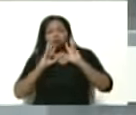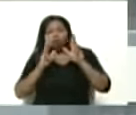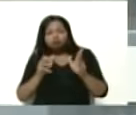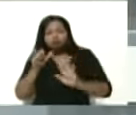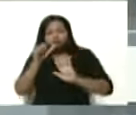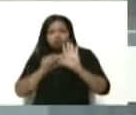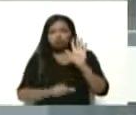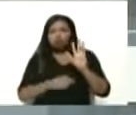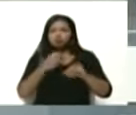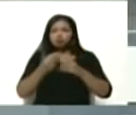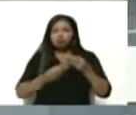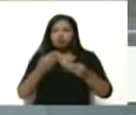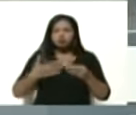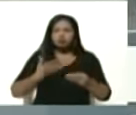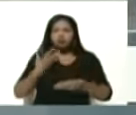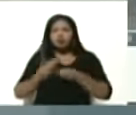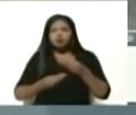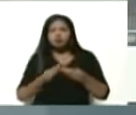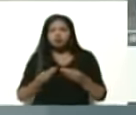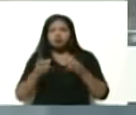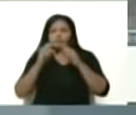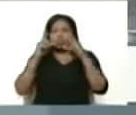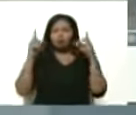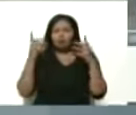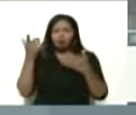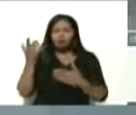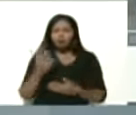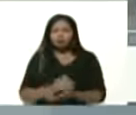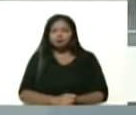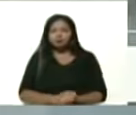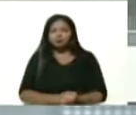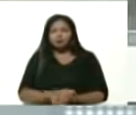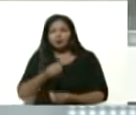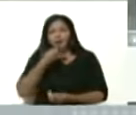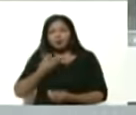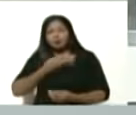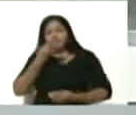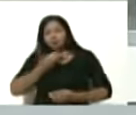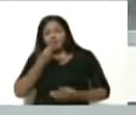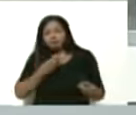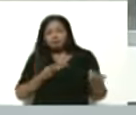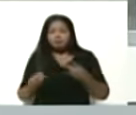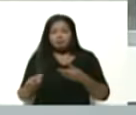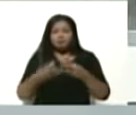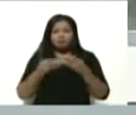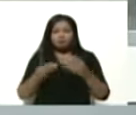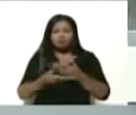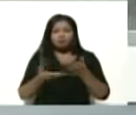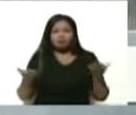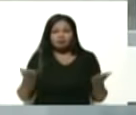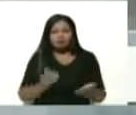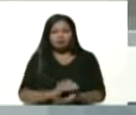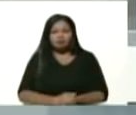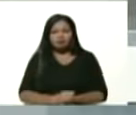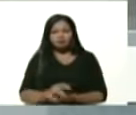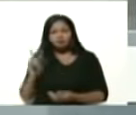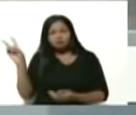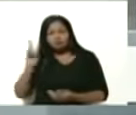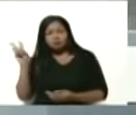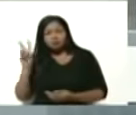cómo fue que hizo posible este milagro buenas tardes presidente bienvenidos todos Venezuela